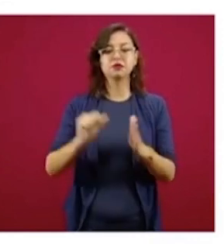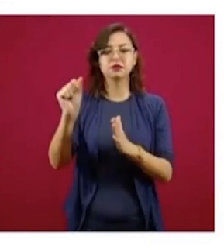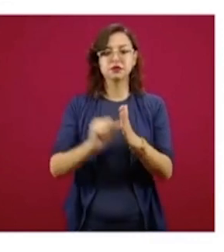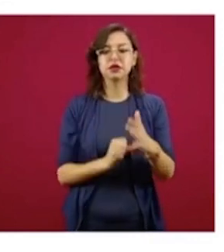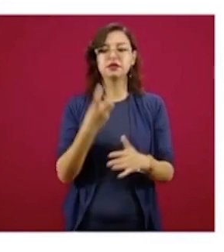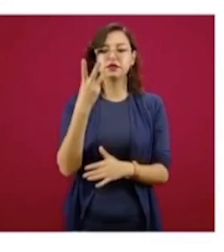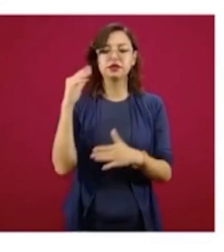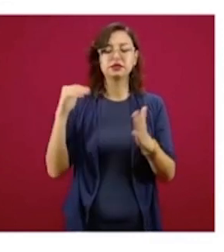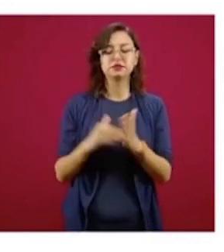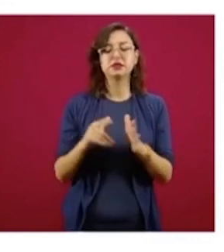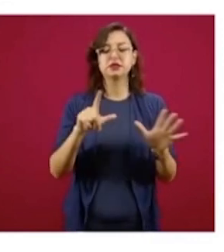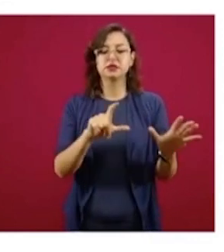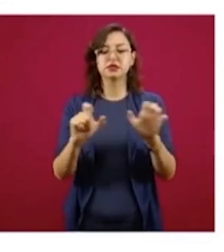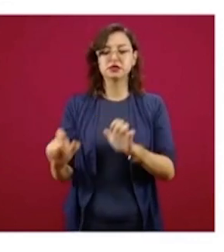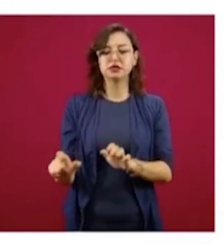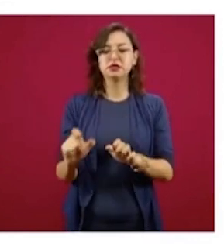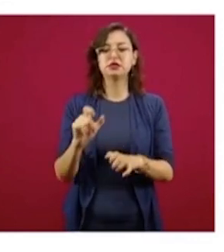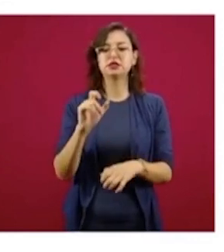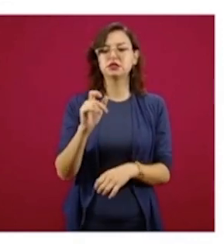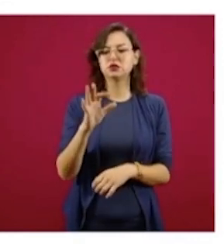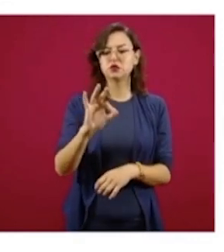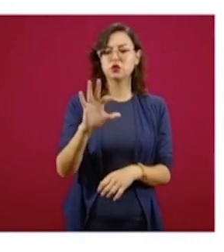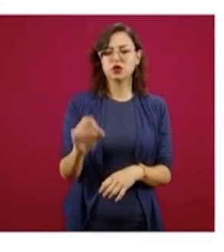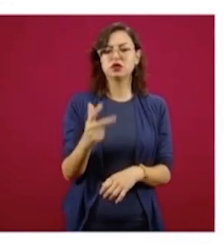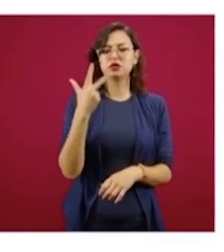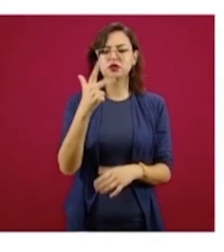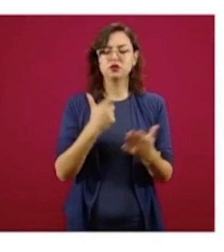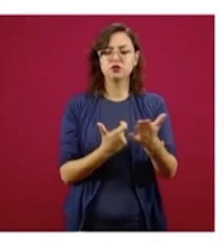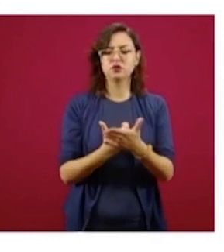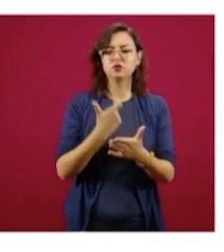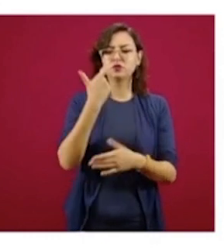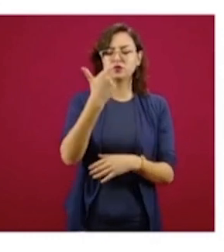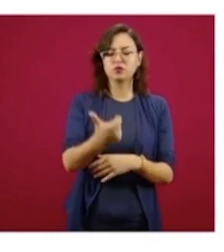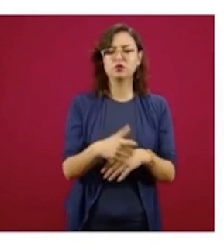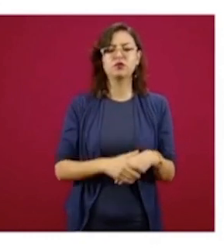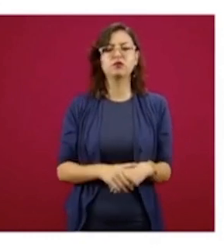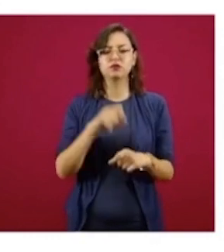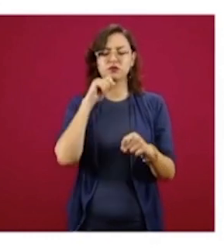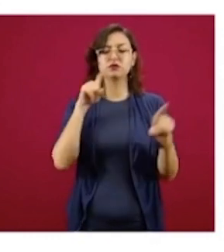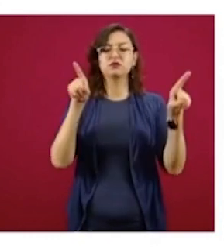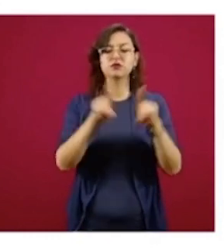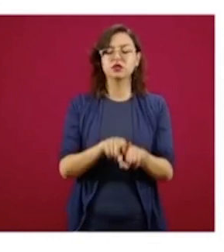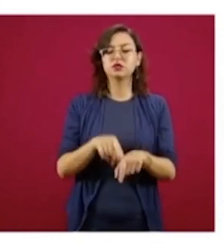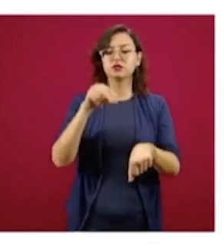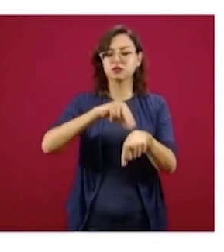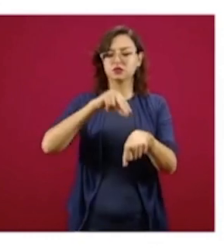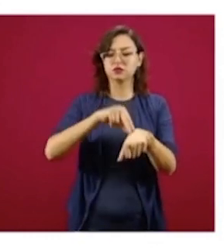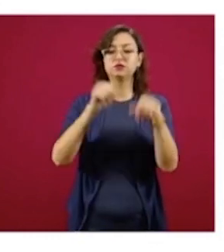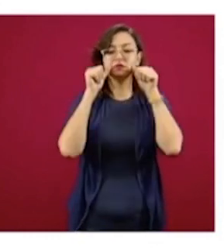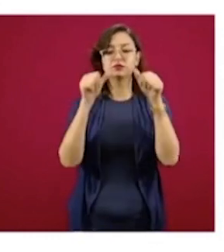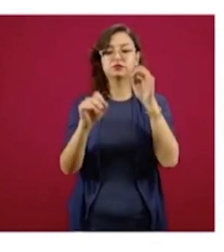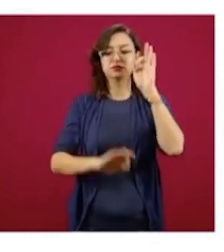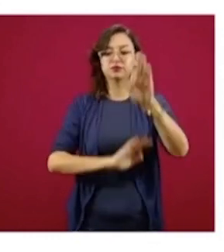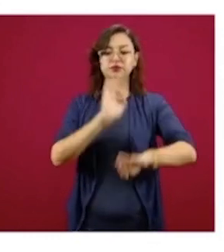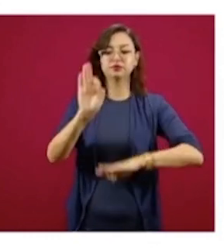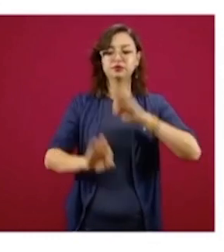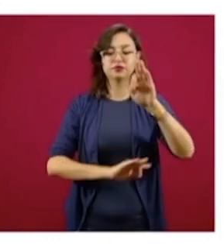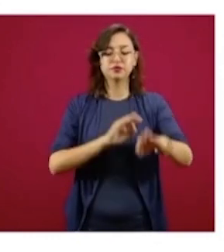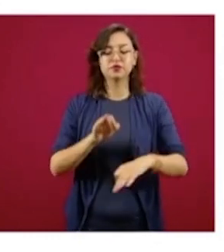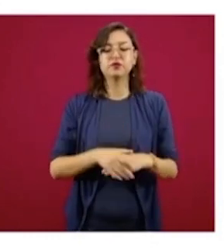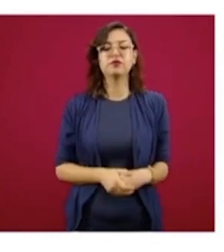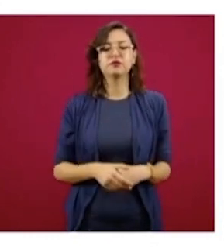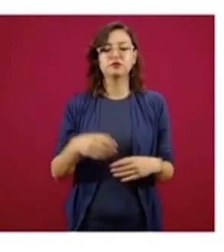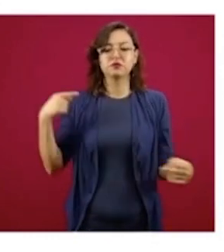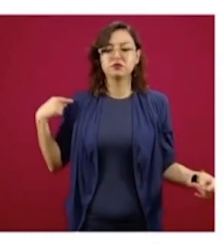setecientos cuarenta y ocho pesos y seguro médico. Esta generación se está formando y adquiriendo